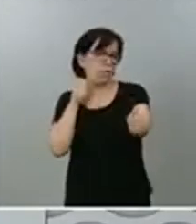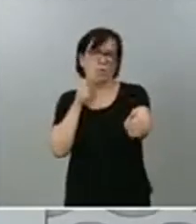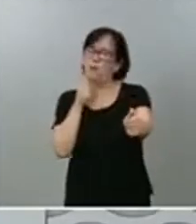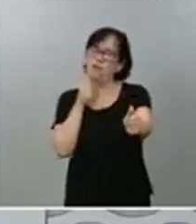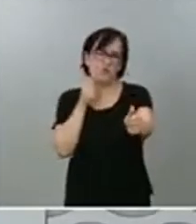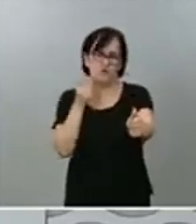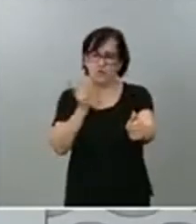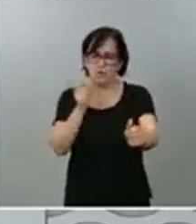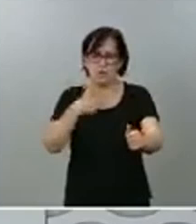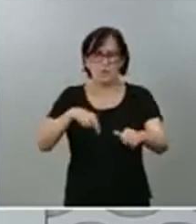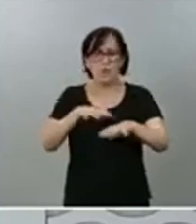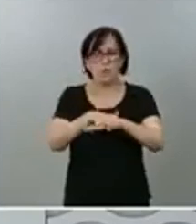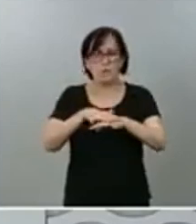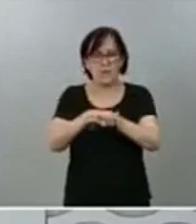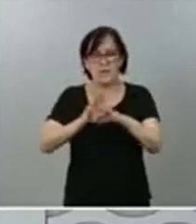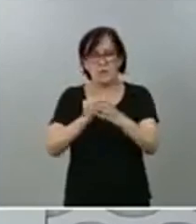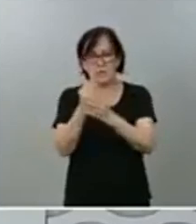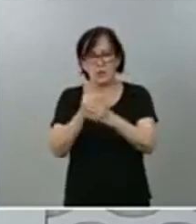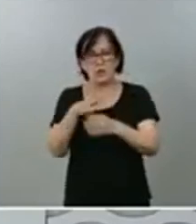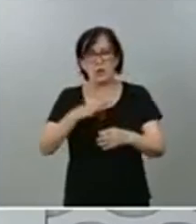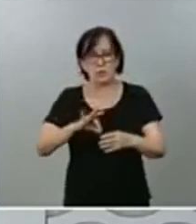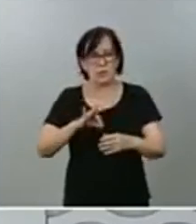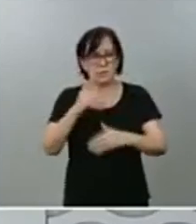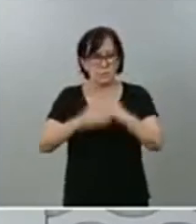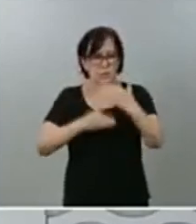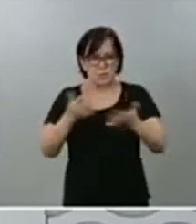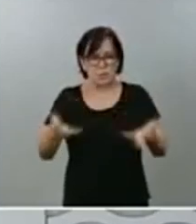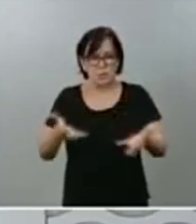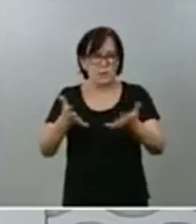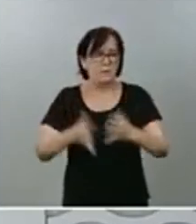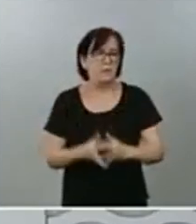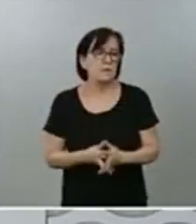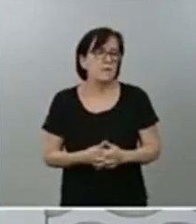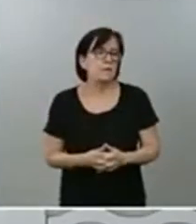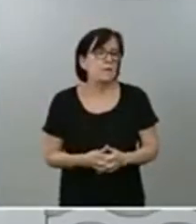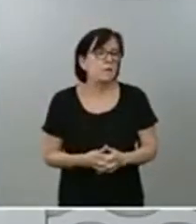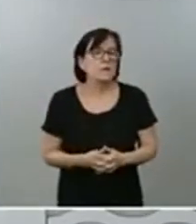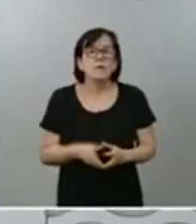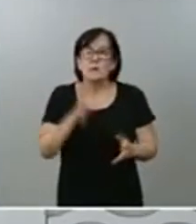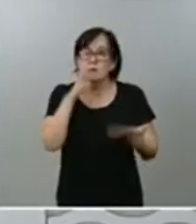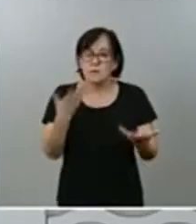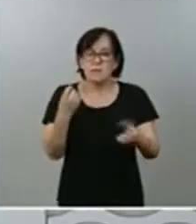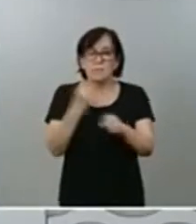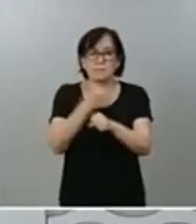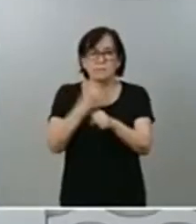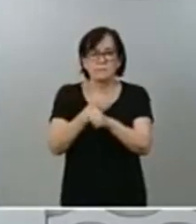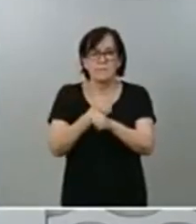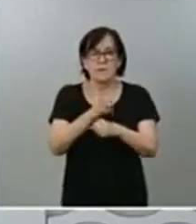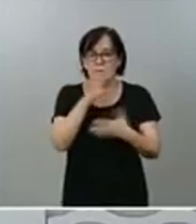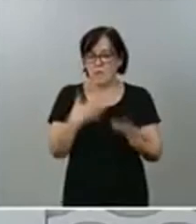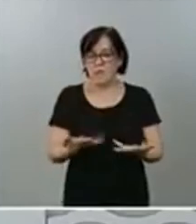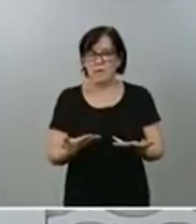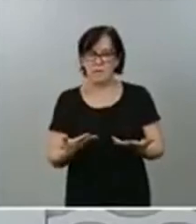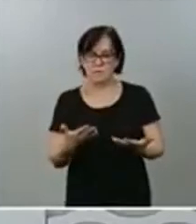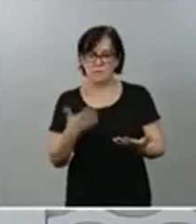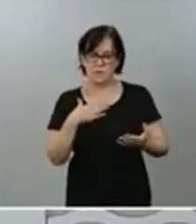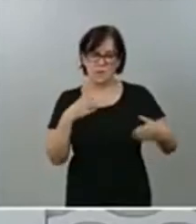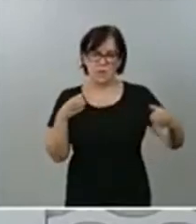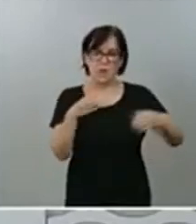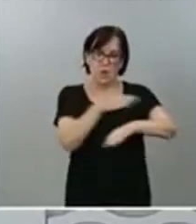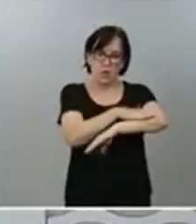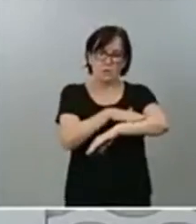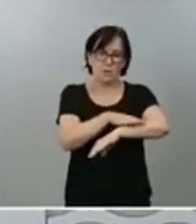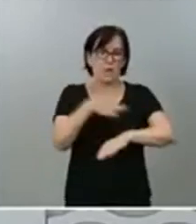tejido productivo se pueda ir impulsando. En esa tarea es la que se encuentra el Ejecutivo y lo podrán ustedes